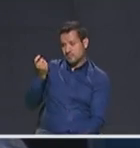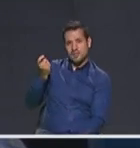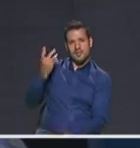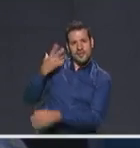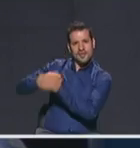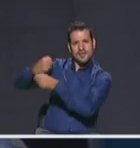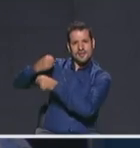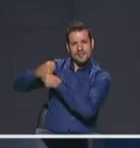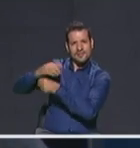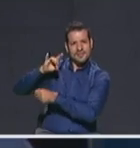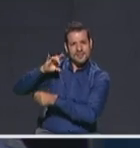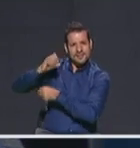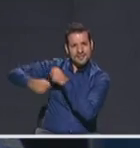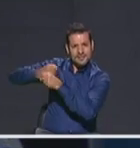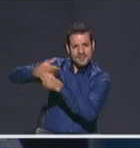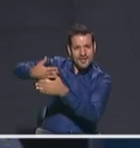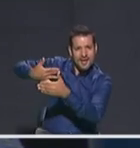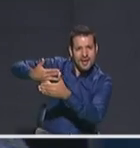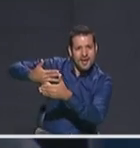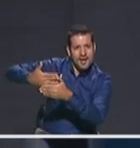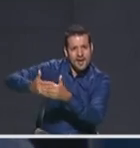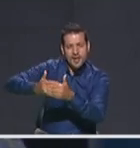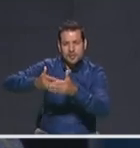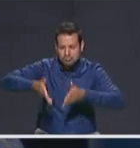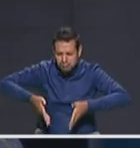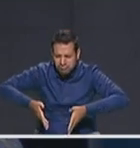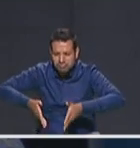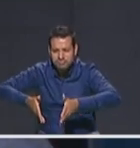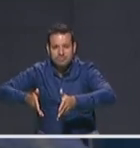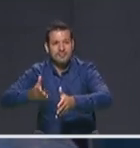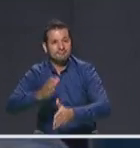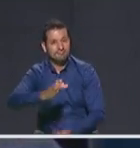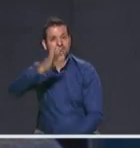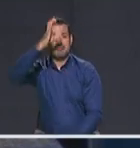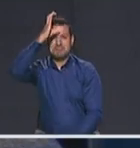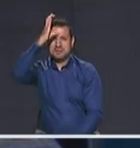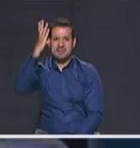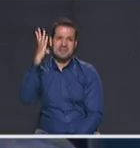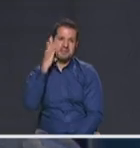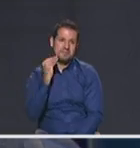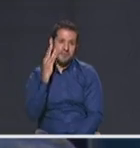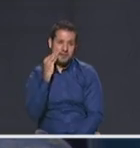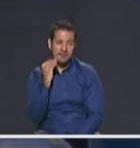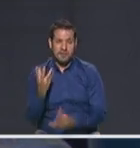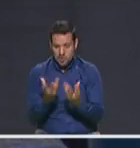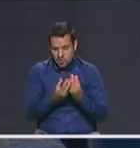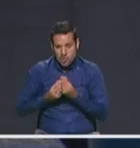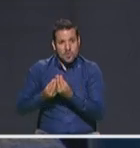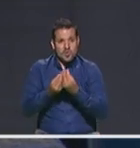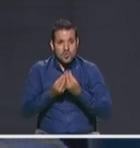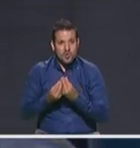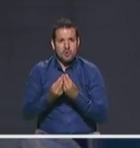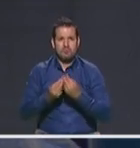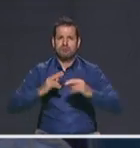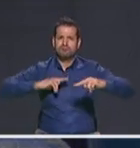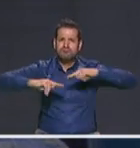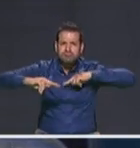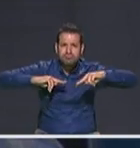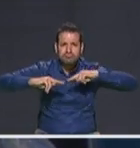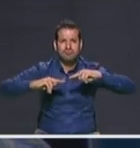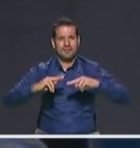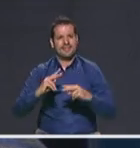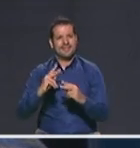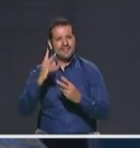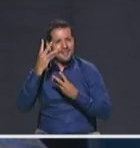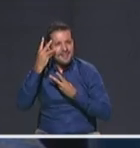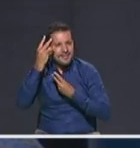tenemos que continuarlo, tenemos las capacidades, tenemos la experiencia. Un equipo de lujo con toda la sensibilidad social, ética,